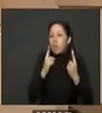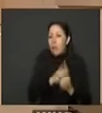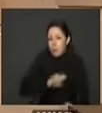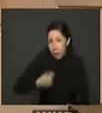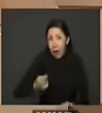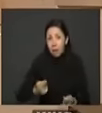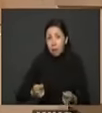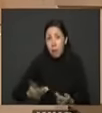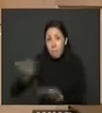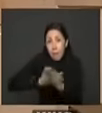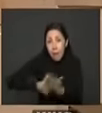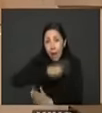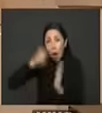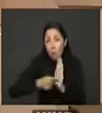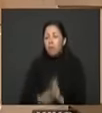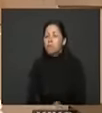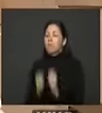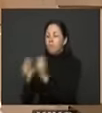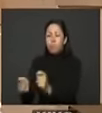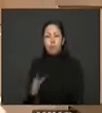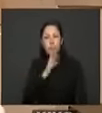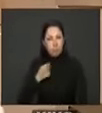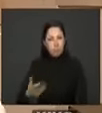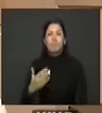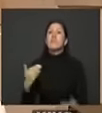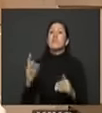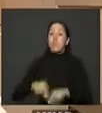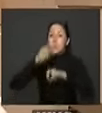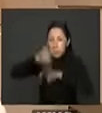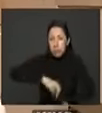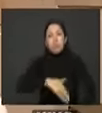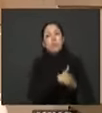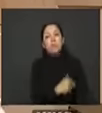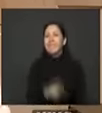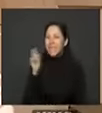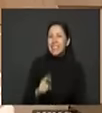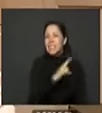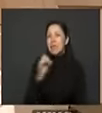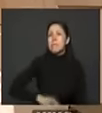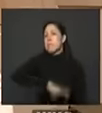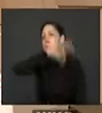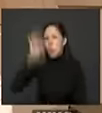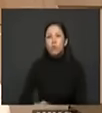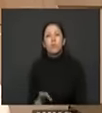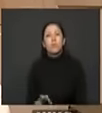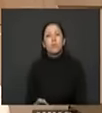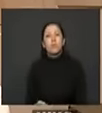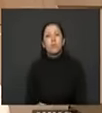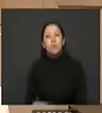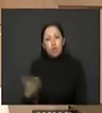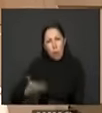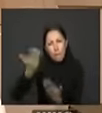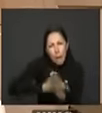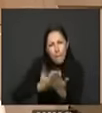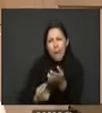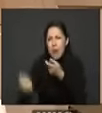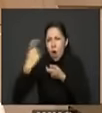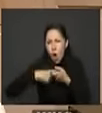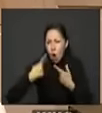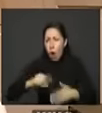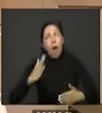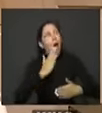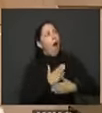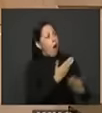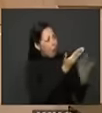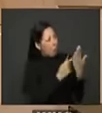el ministerio de agricultura debe pagar 100% la formalización de toda esa titularidad de tierra rural